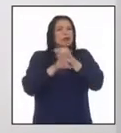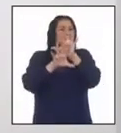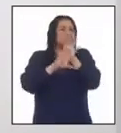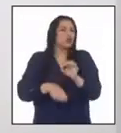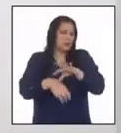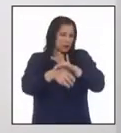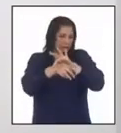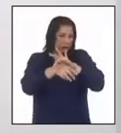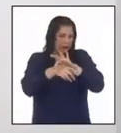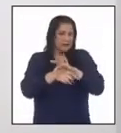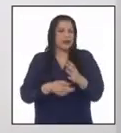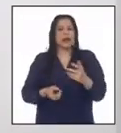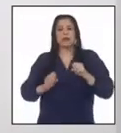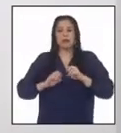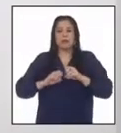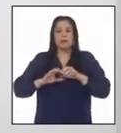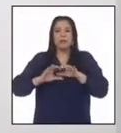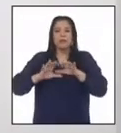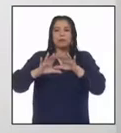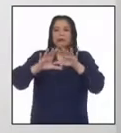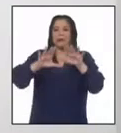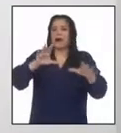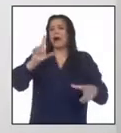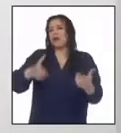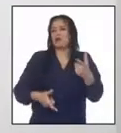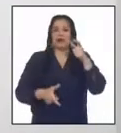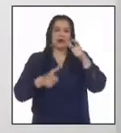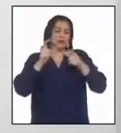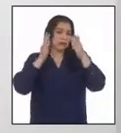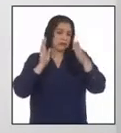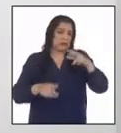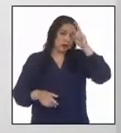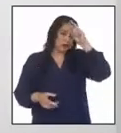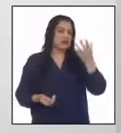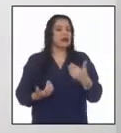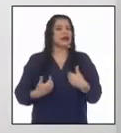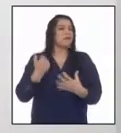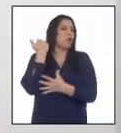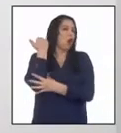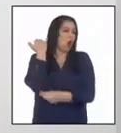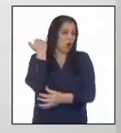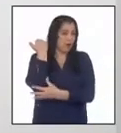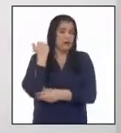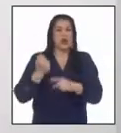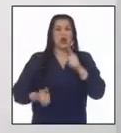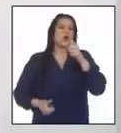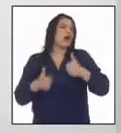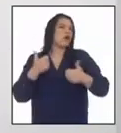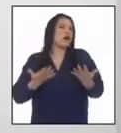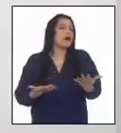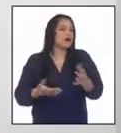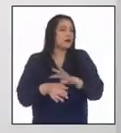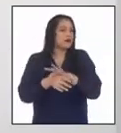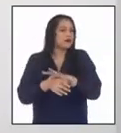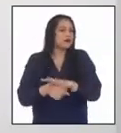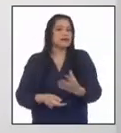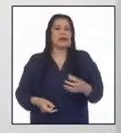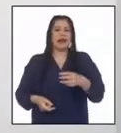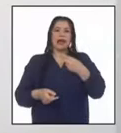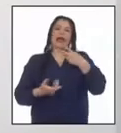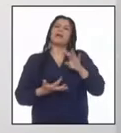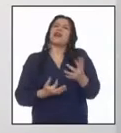cultura y las habían difundido entre la población urbana de escasos recursos. Una de estas prácticas era la